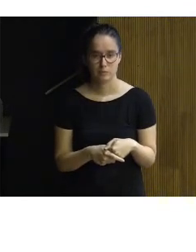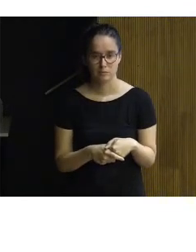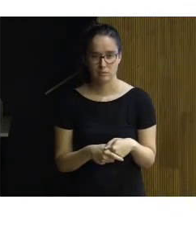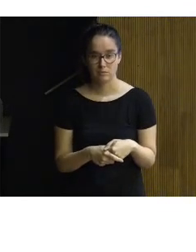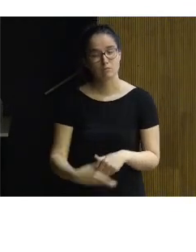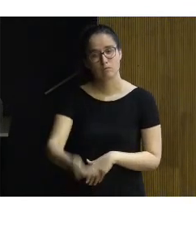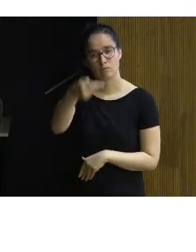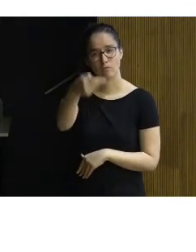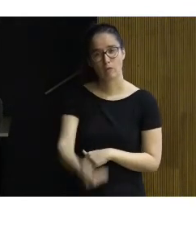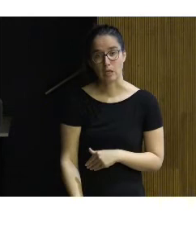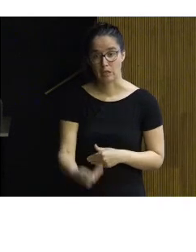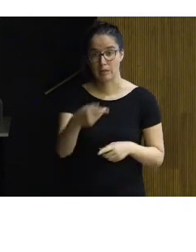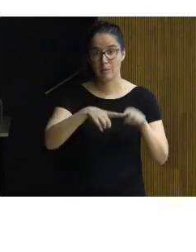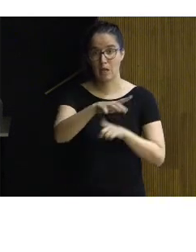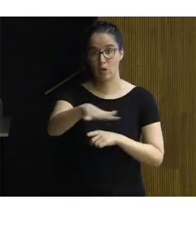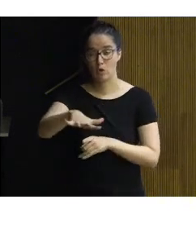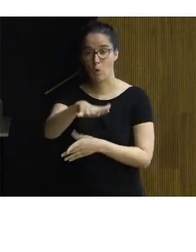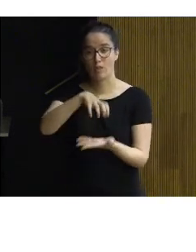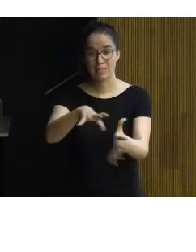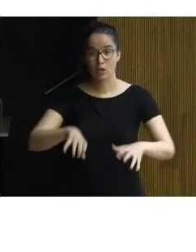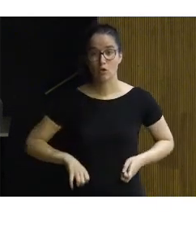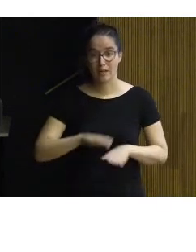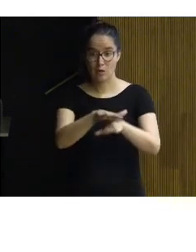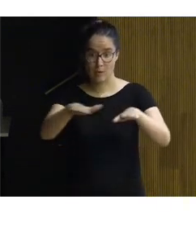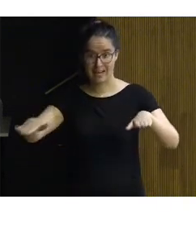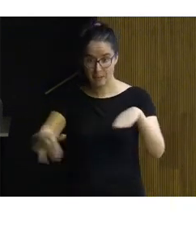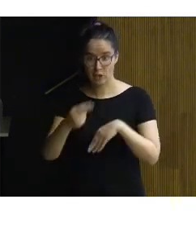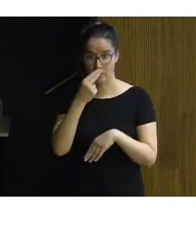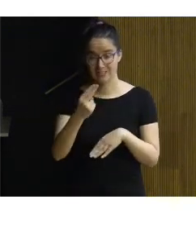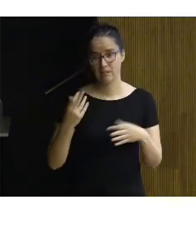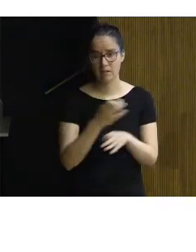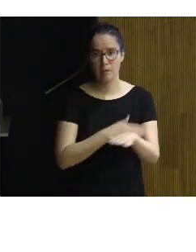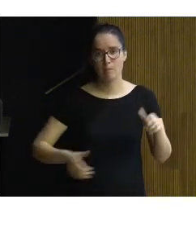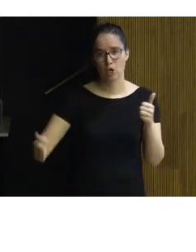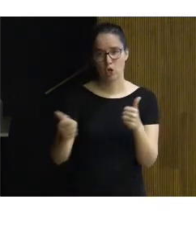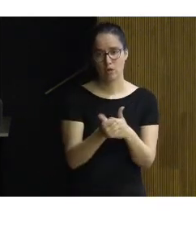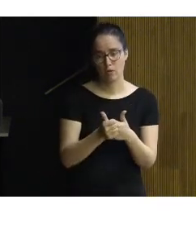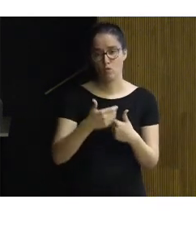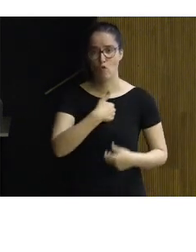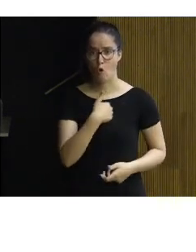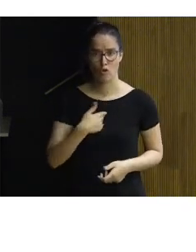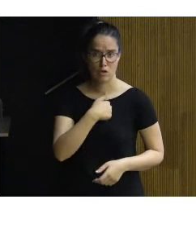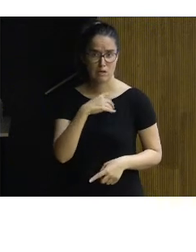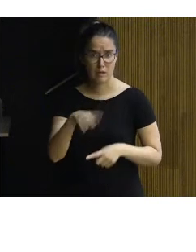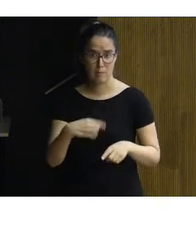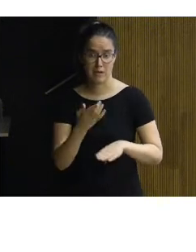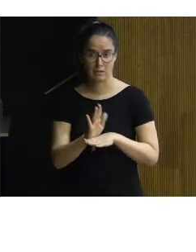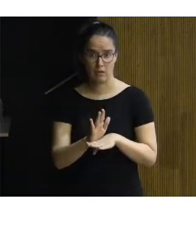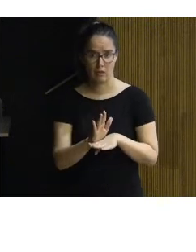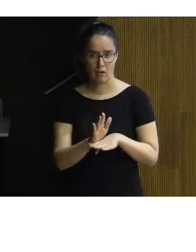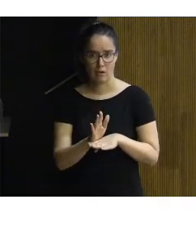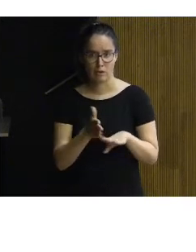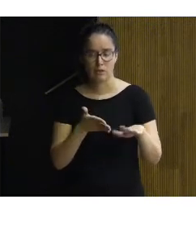Es fundamental en muchos lugares un centro de acogida y un aparcamiento de visitantes que debe prevalizar su funcionalidad y su presencia, no debe